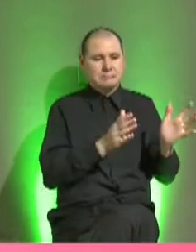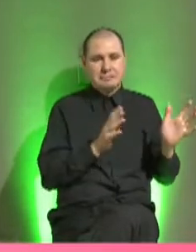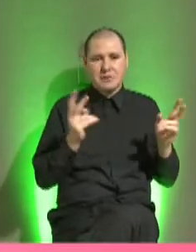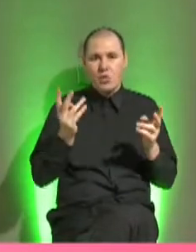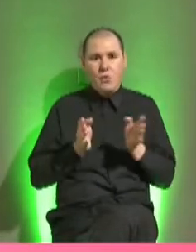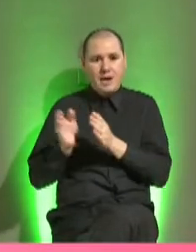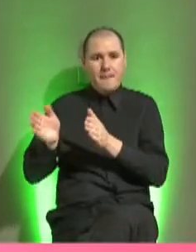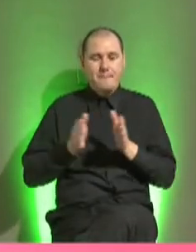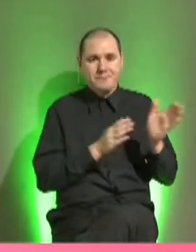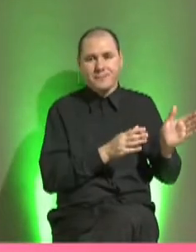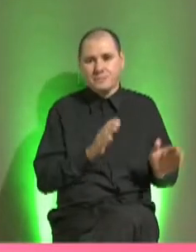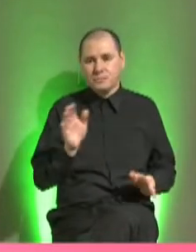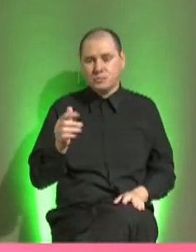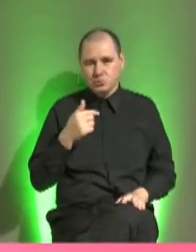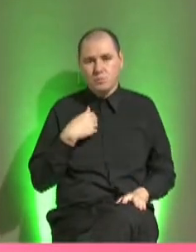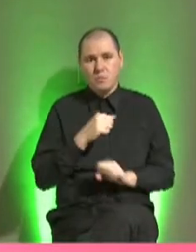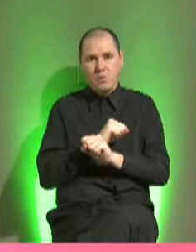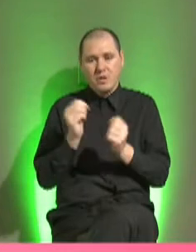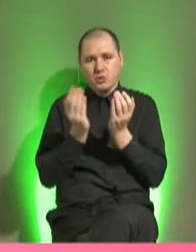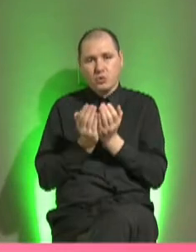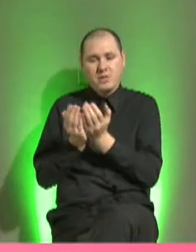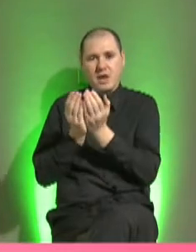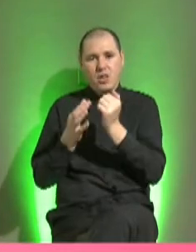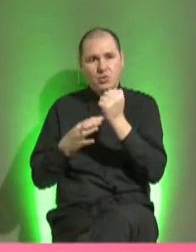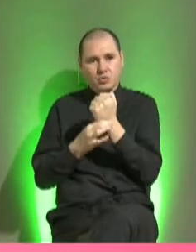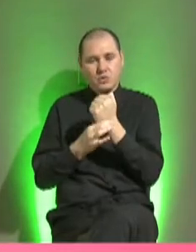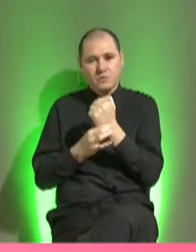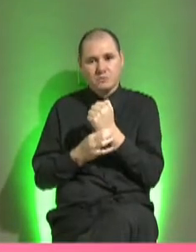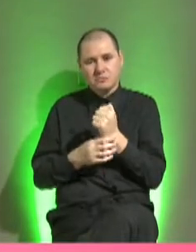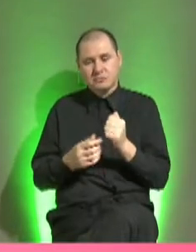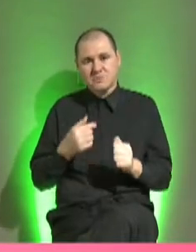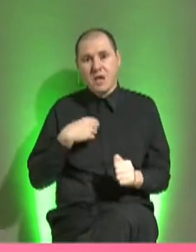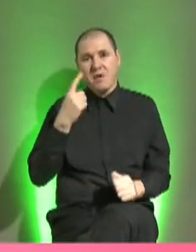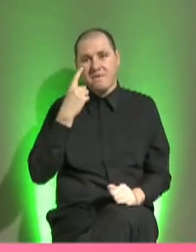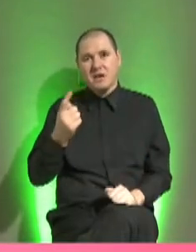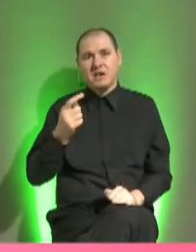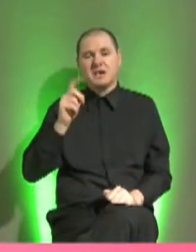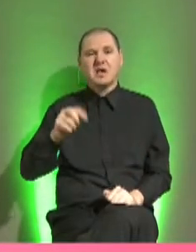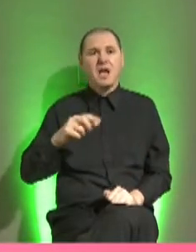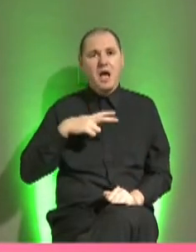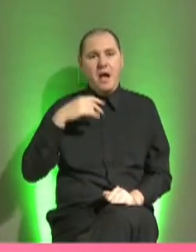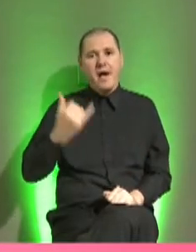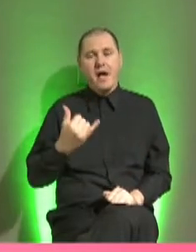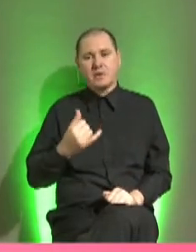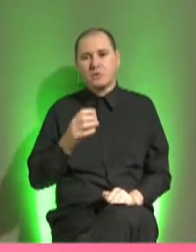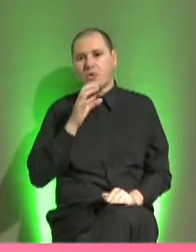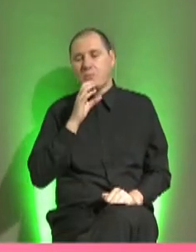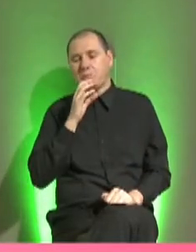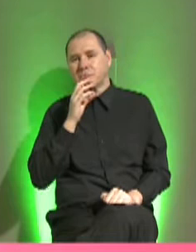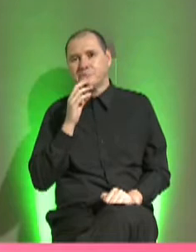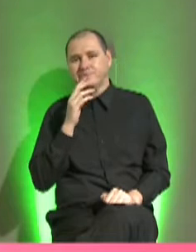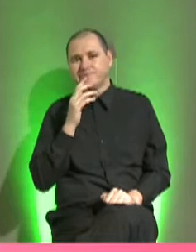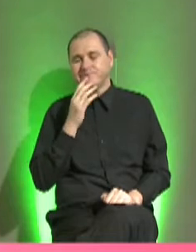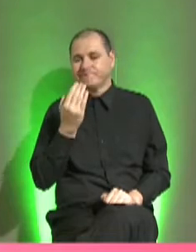que seguir, o sea, yo podía seguir medicina, mi mamá me dijo, vamos a intentar, vamos ver qué vendemos, tener colo para comenzar. Pero yo estaba